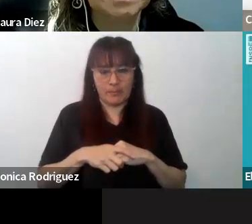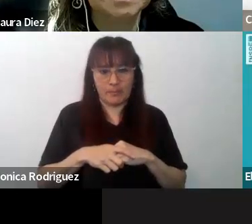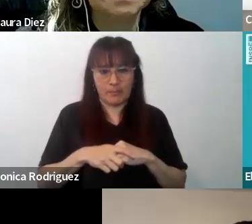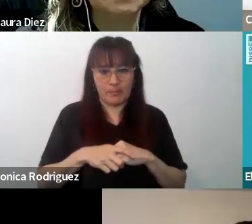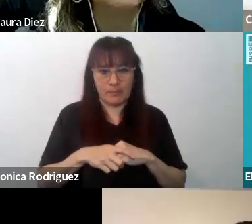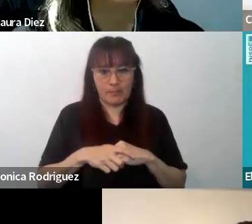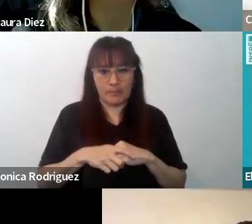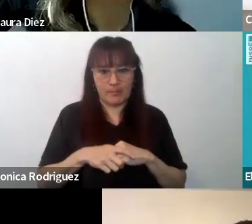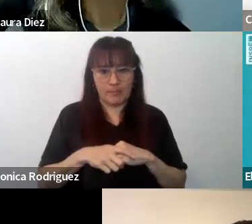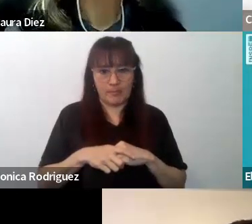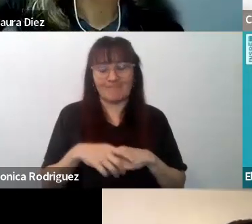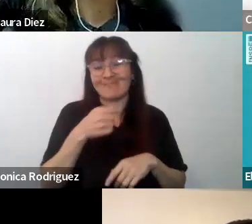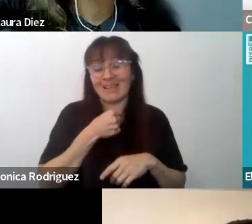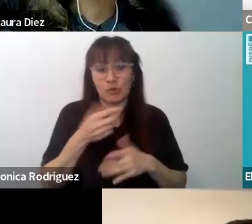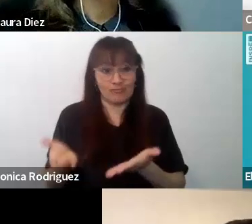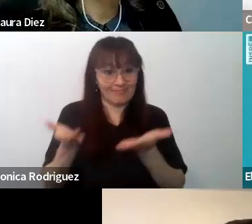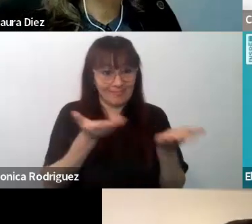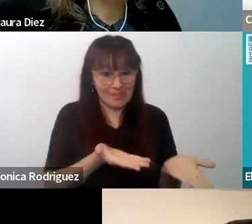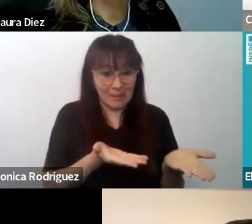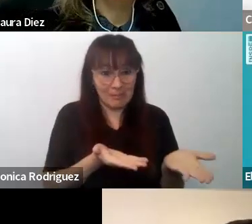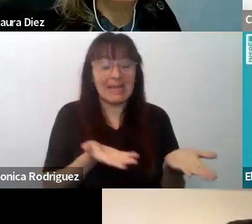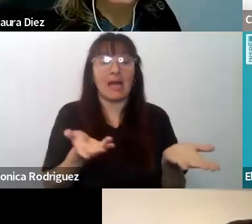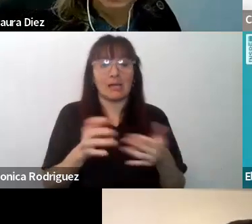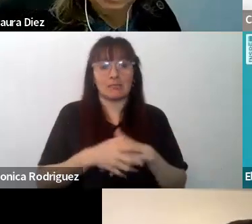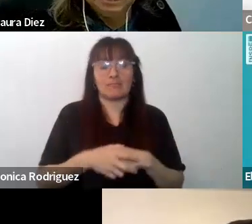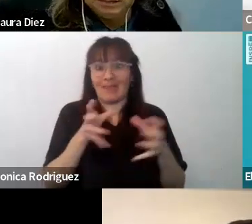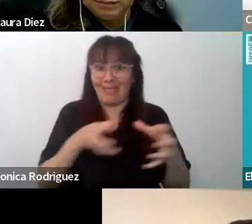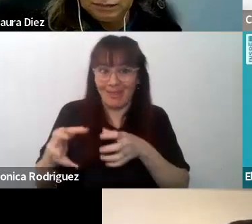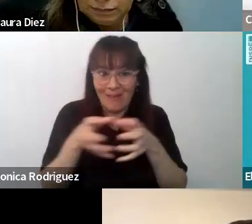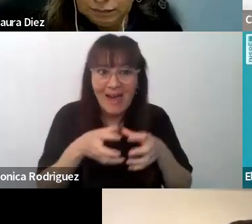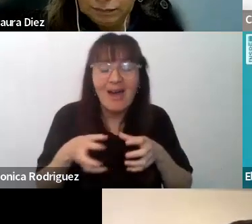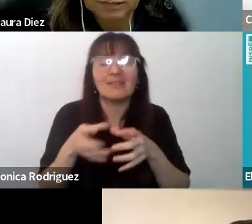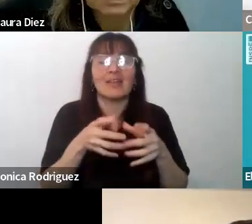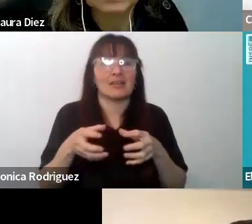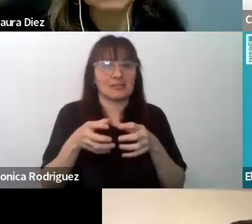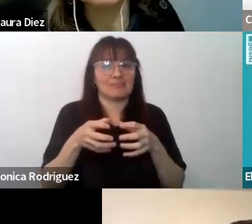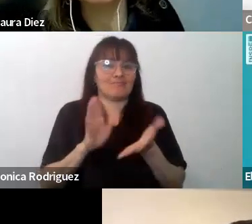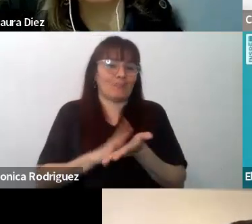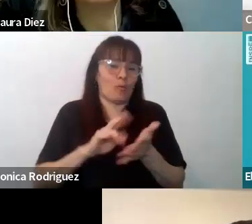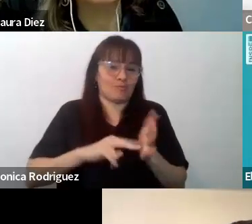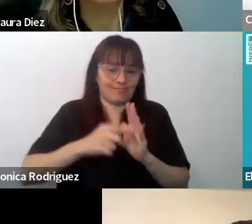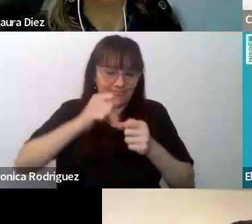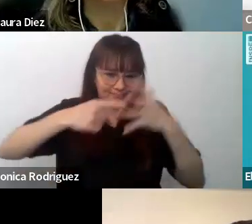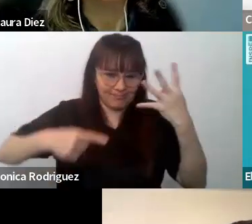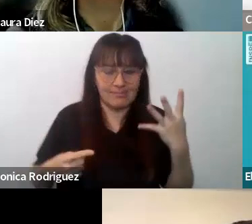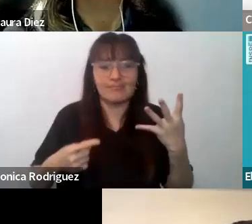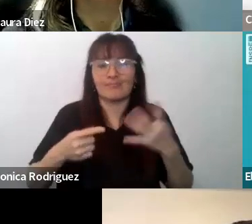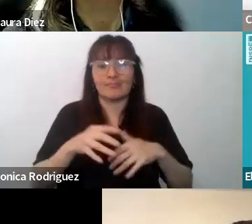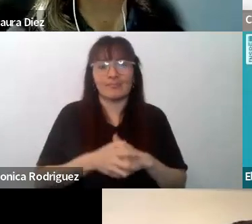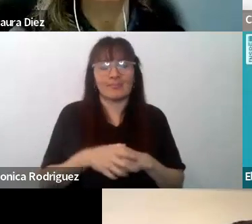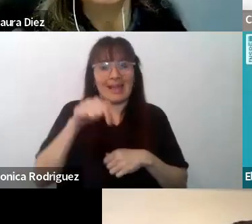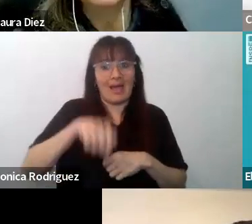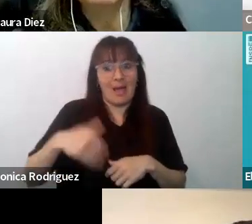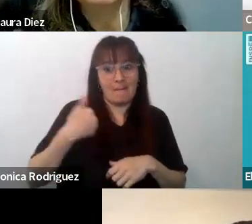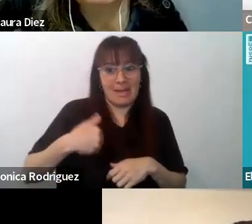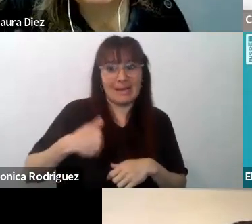Queremos invitarlas a estos debates teóricos, expertos de nuestro país y